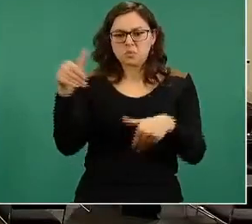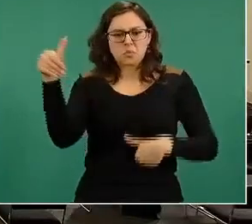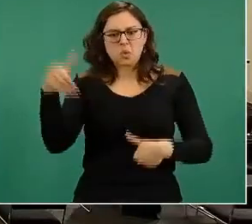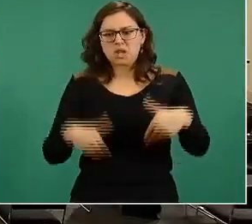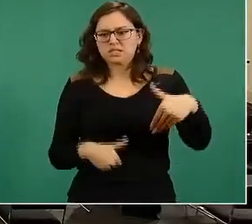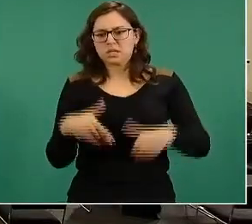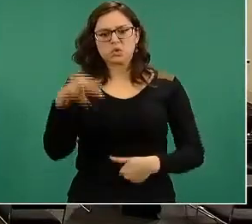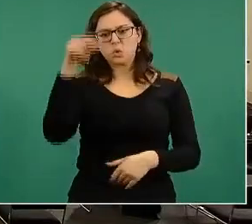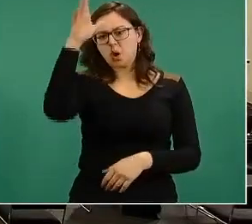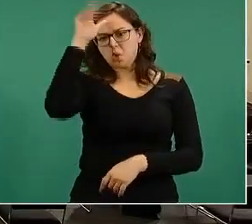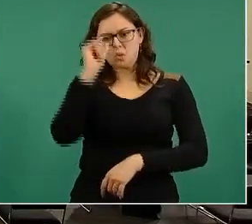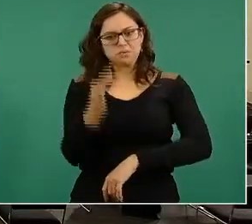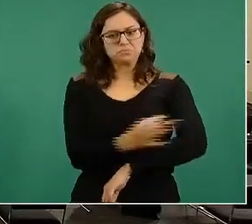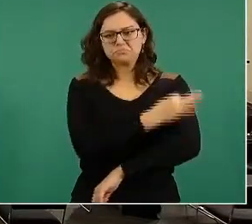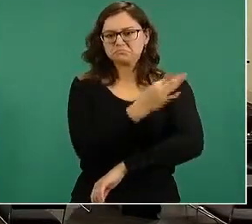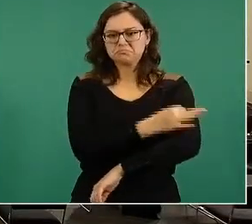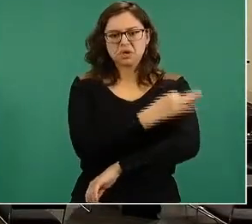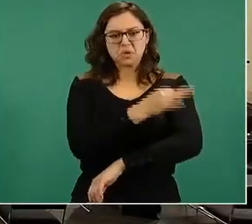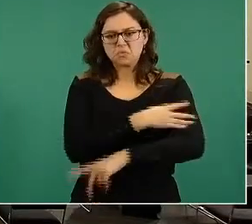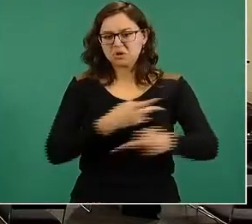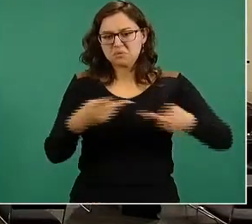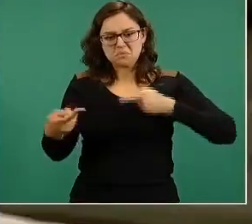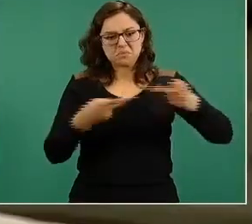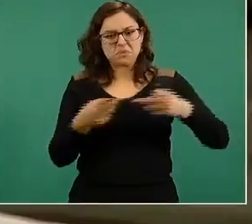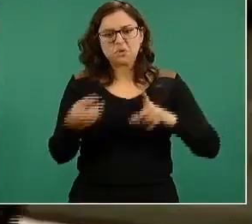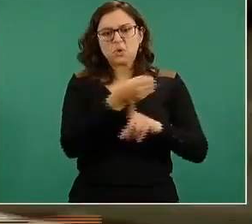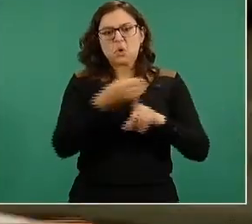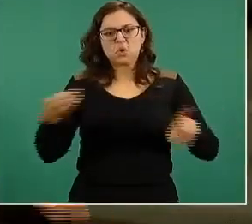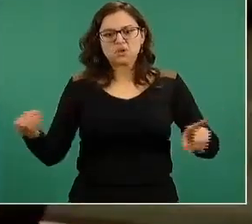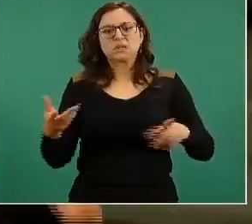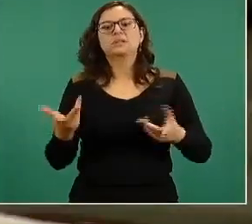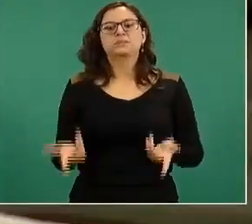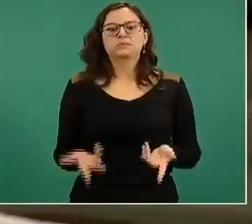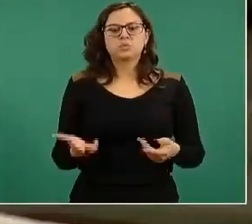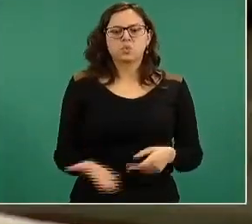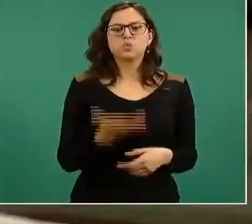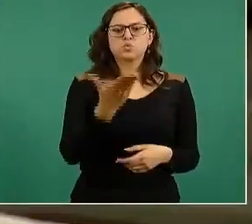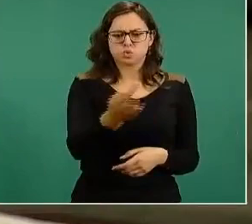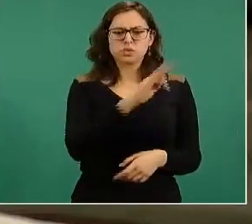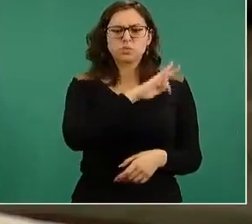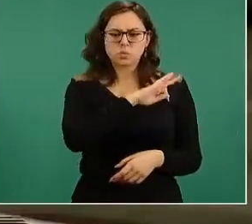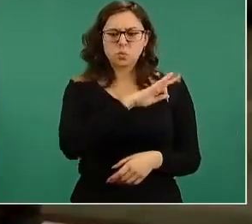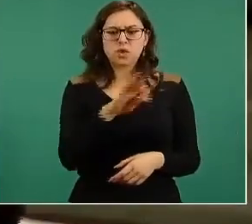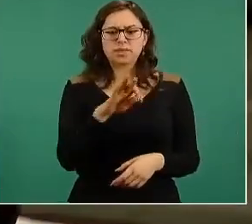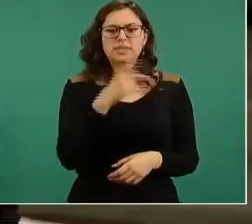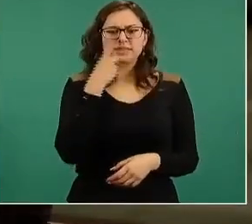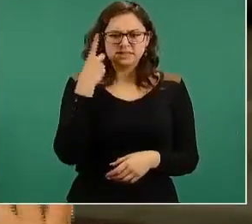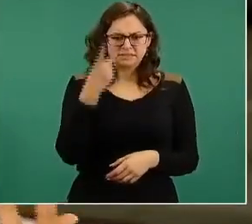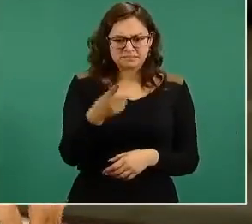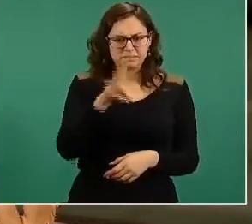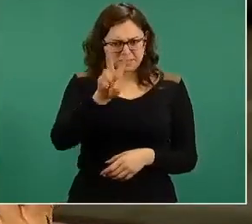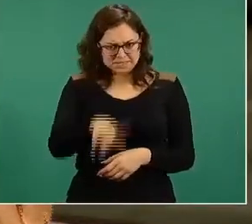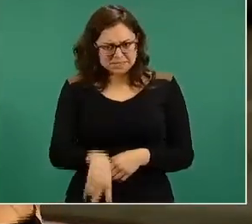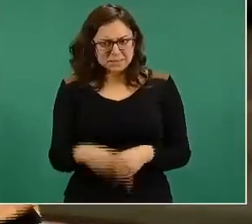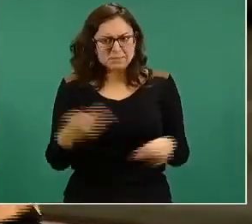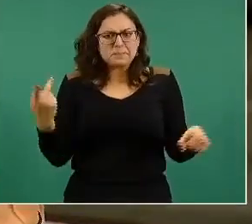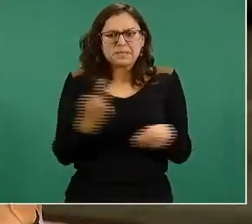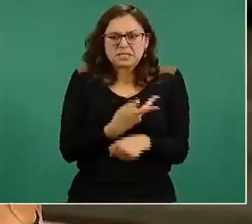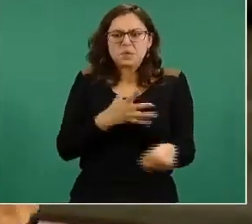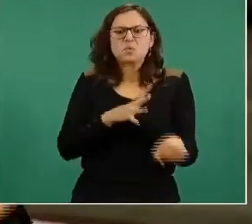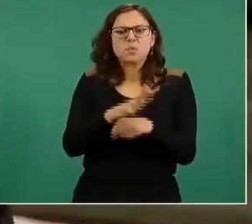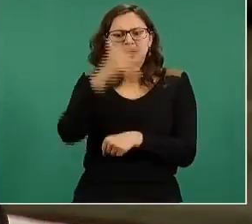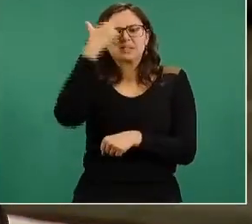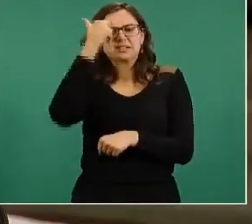plan actual de vacunación contra COVID-19. Entonces, quisiera saber si nos confirma esta información, qué es lo que pasó, cuál es la